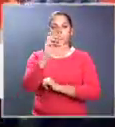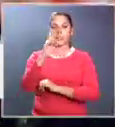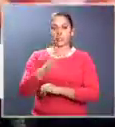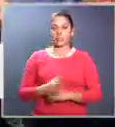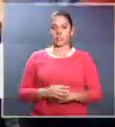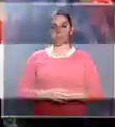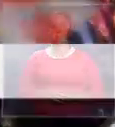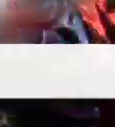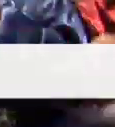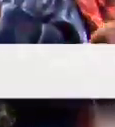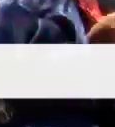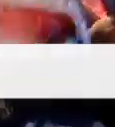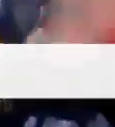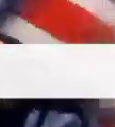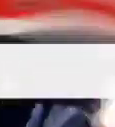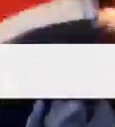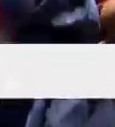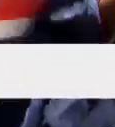de Costa Rica